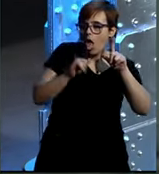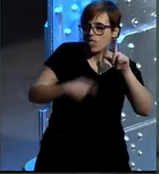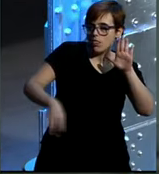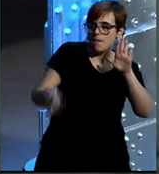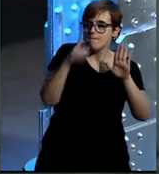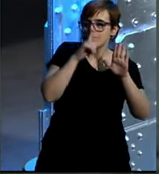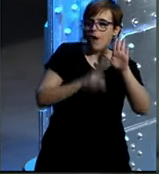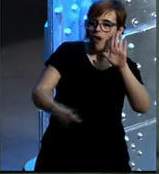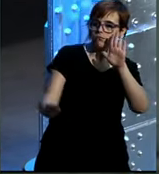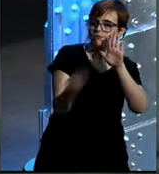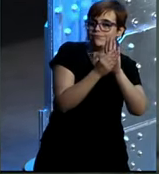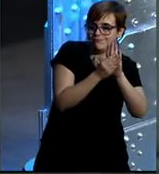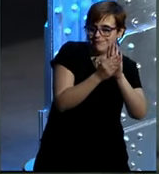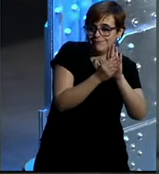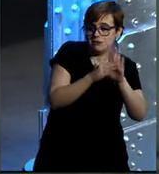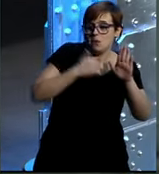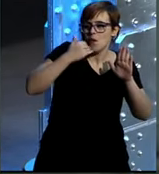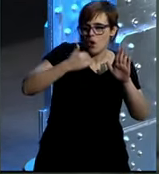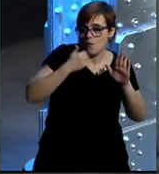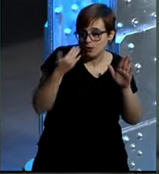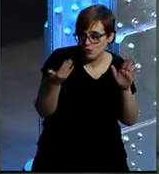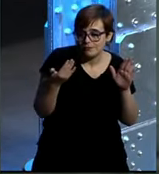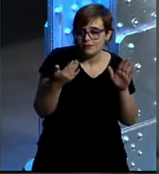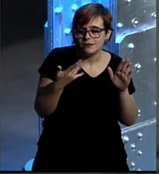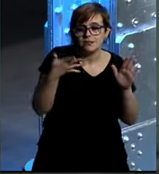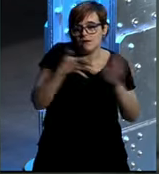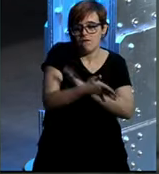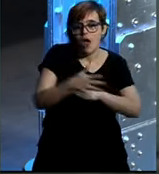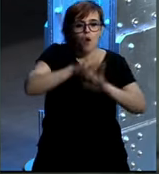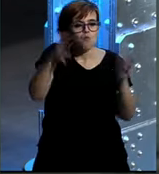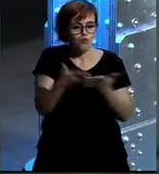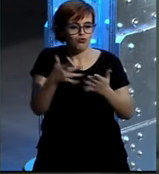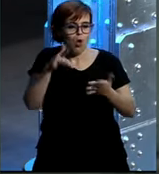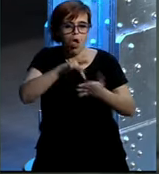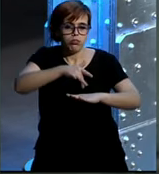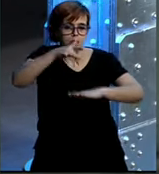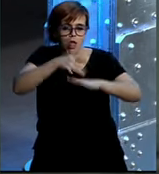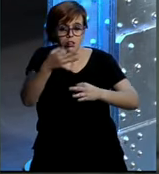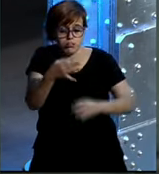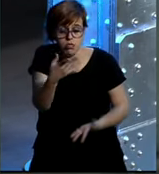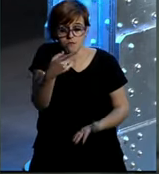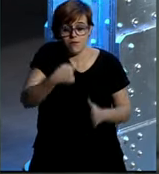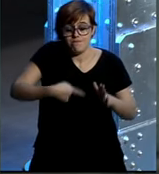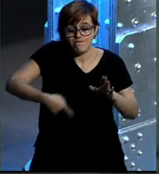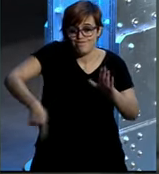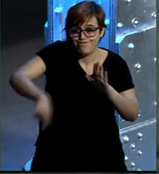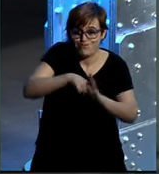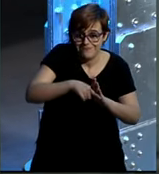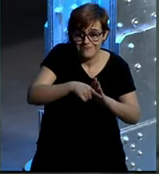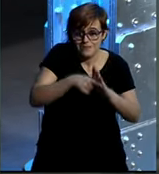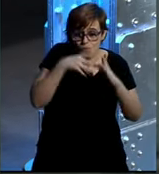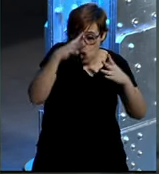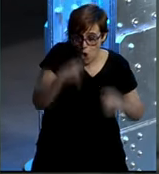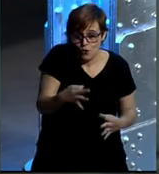tenemos que entrar y fortalecer nuestra presencia en el mundo digital. Y entonces empezamos de una manera muy